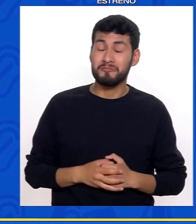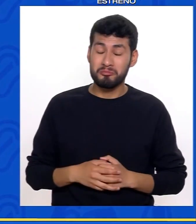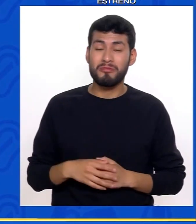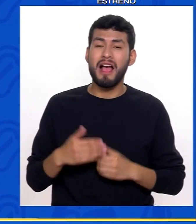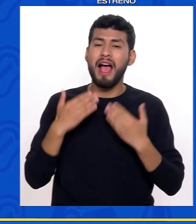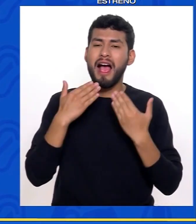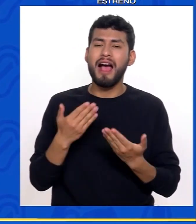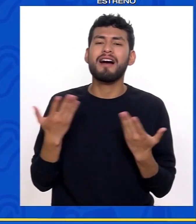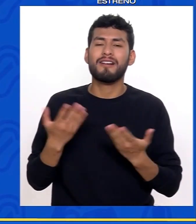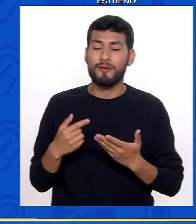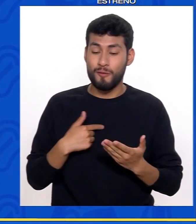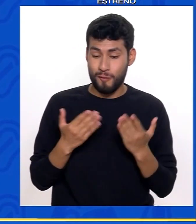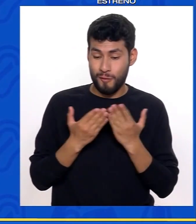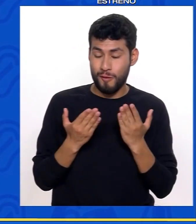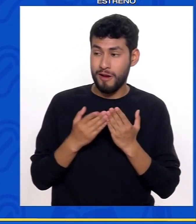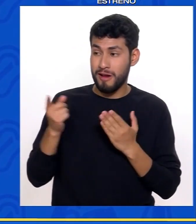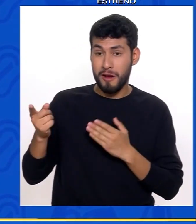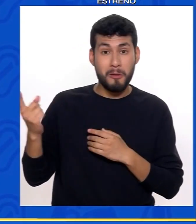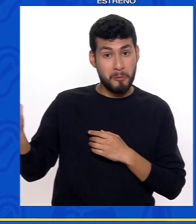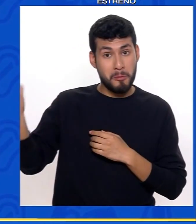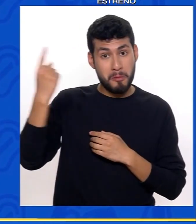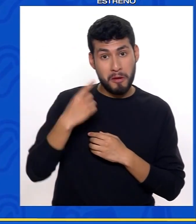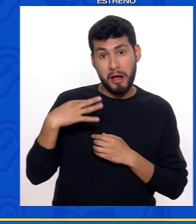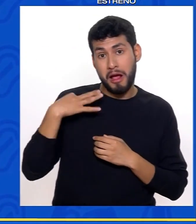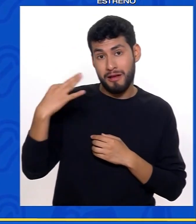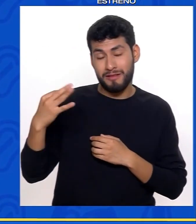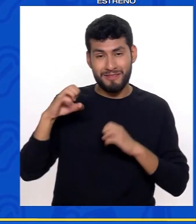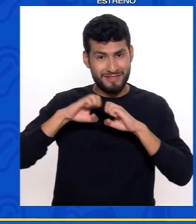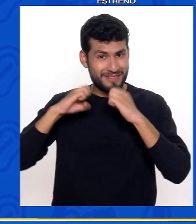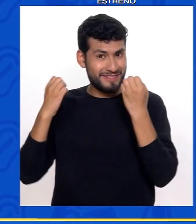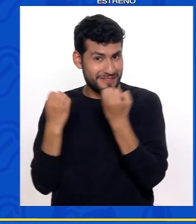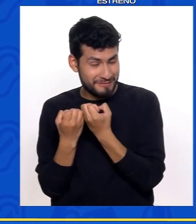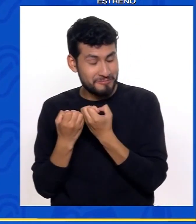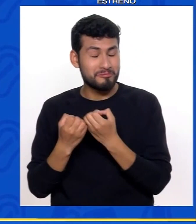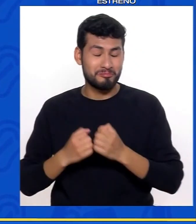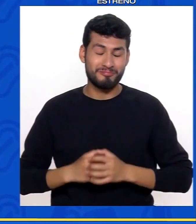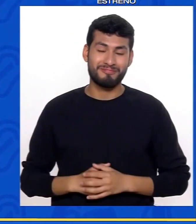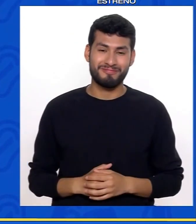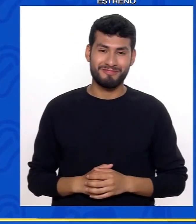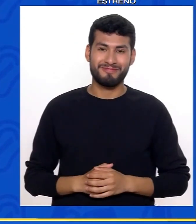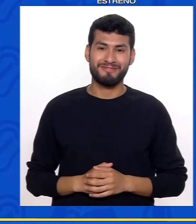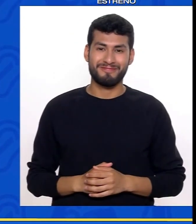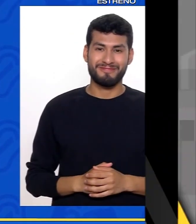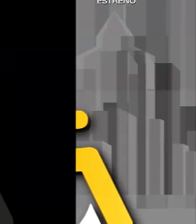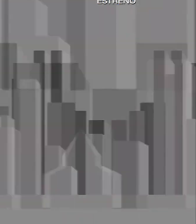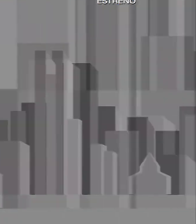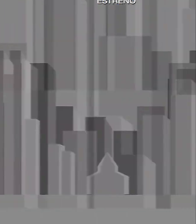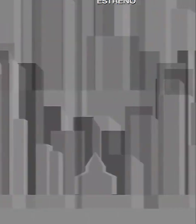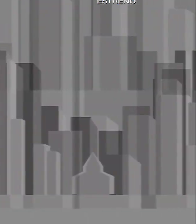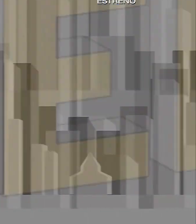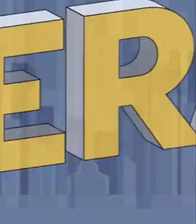a que en el colegio en el que yo estaba vinieron a captarme los entrenadores de la selección.